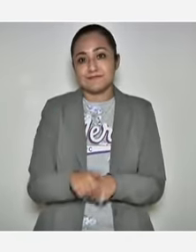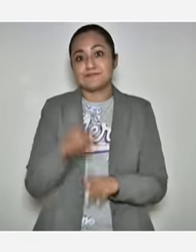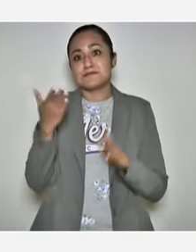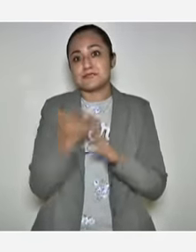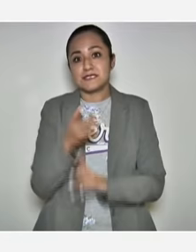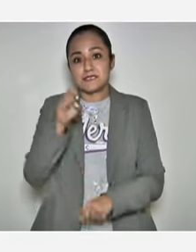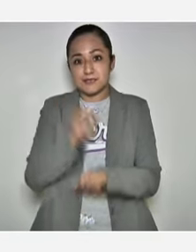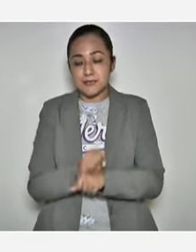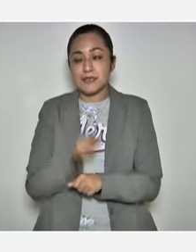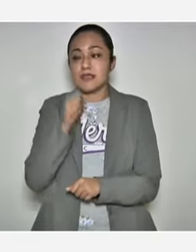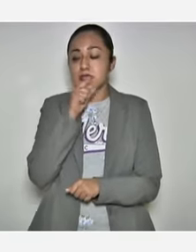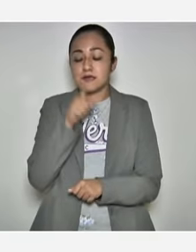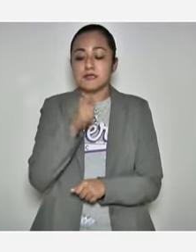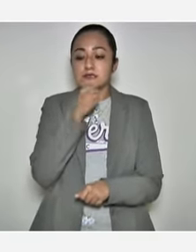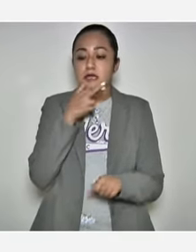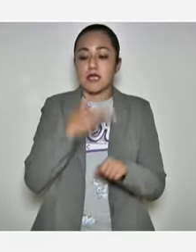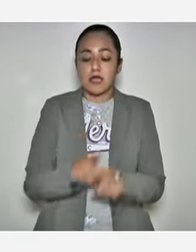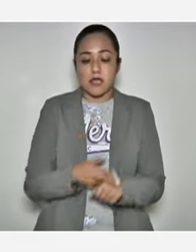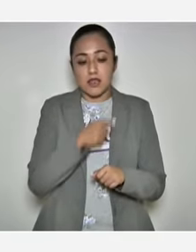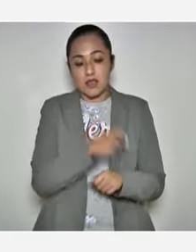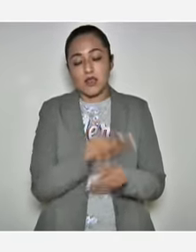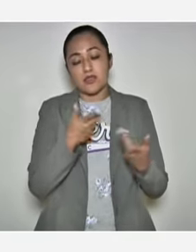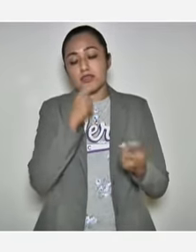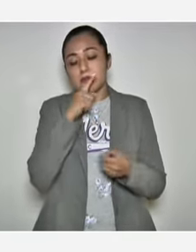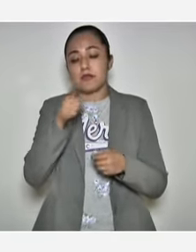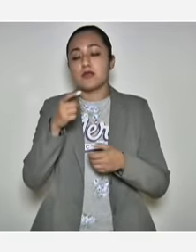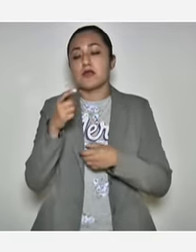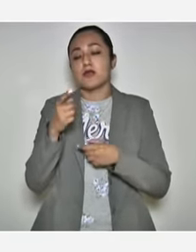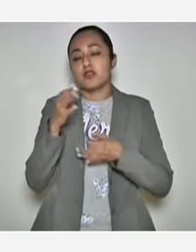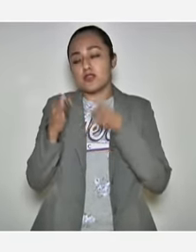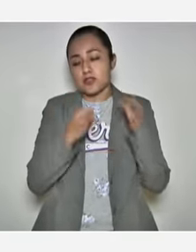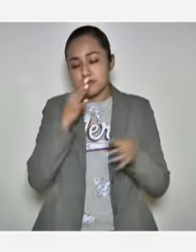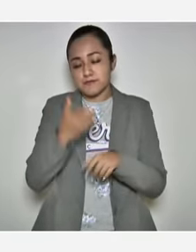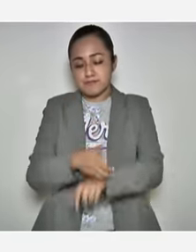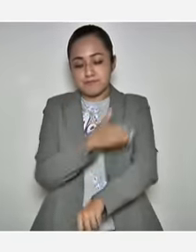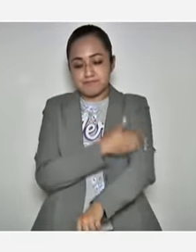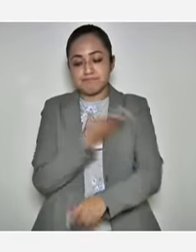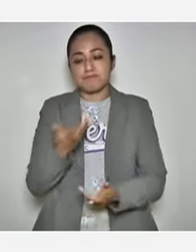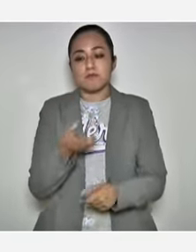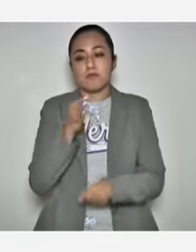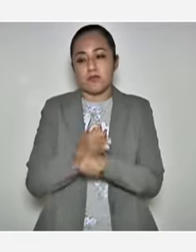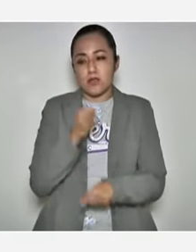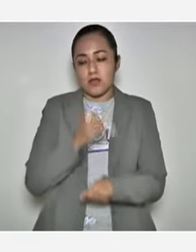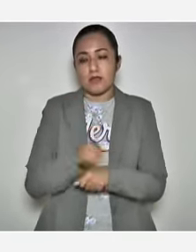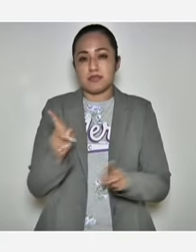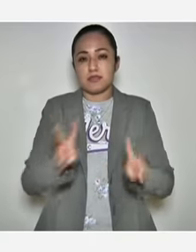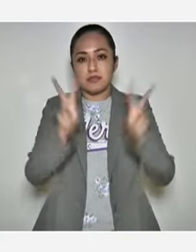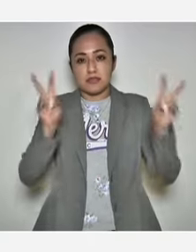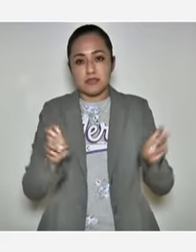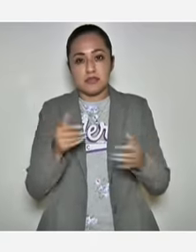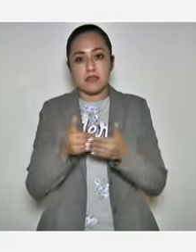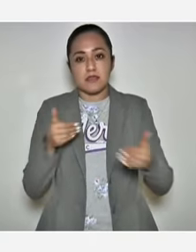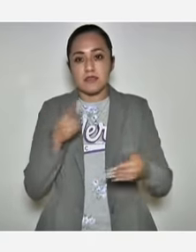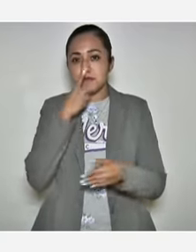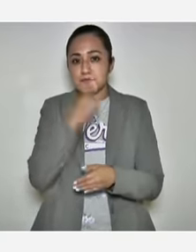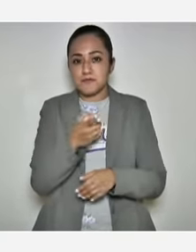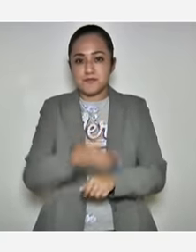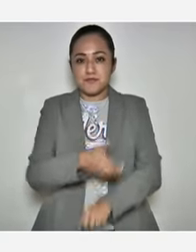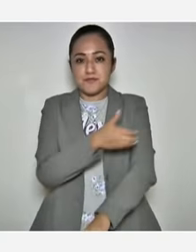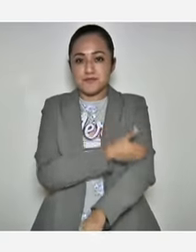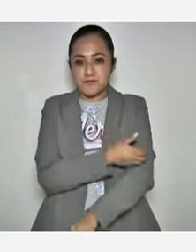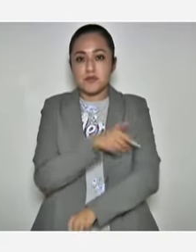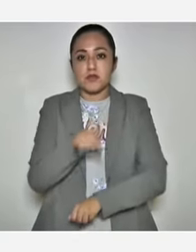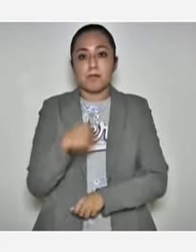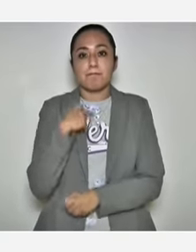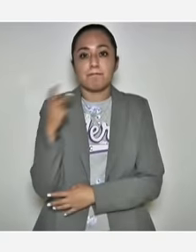usted a los secretarios, a los compañeros de la prensa. Gobernador, precisamente por este tema que le abordaba mi compañera,